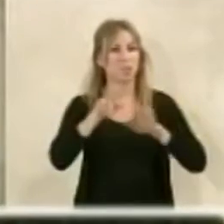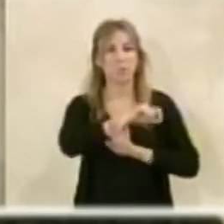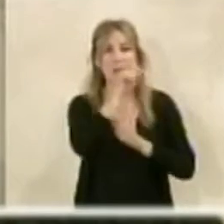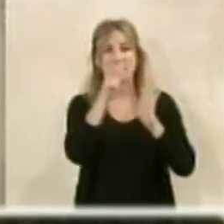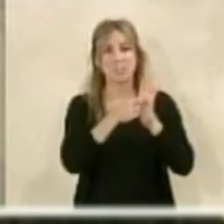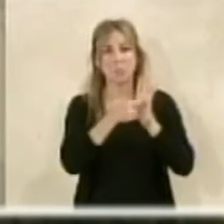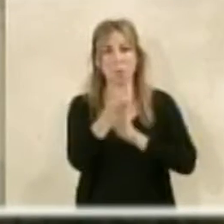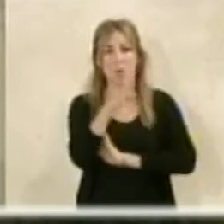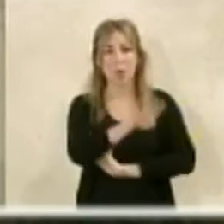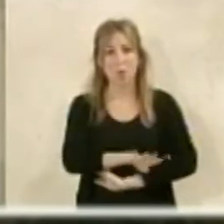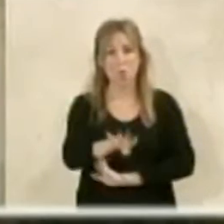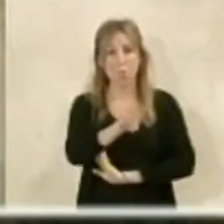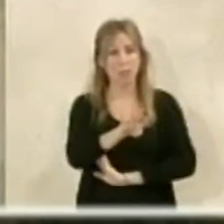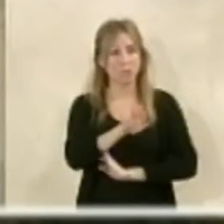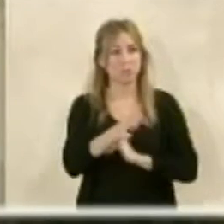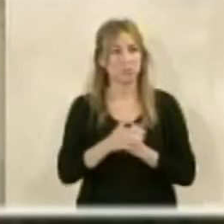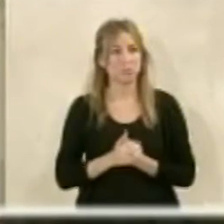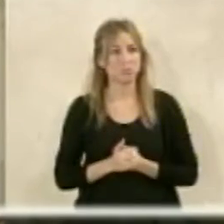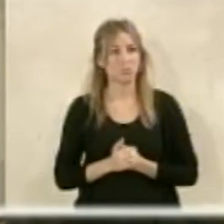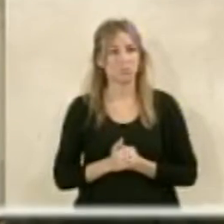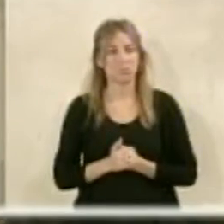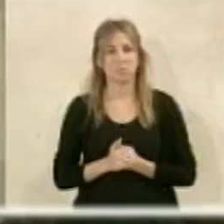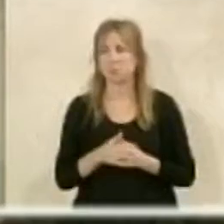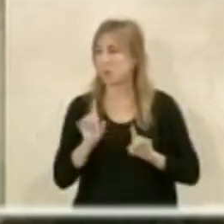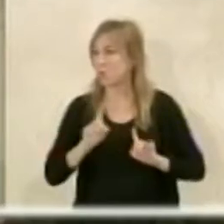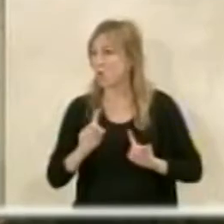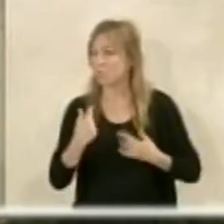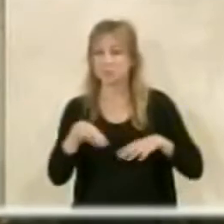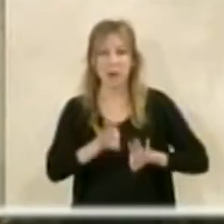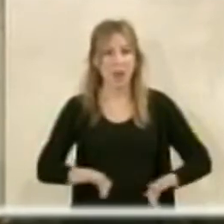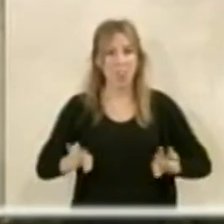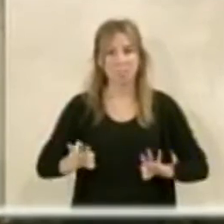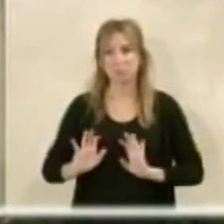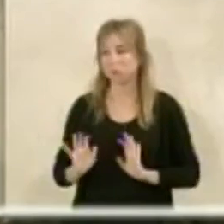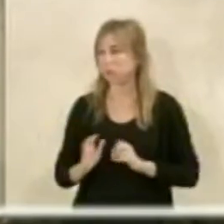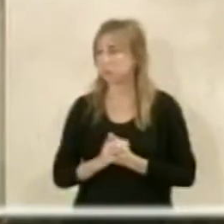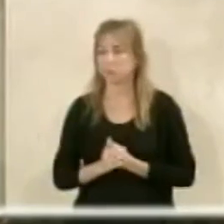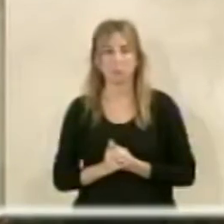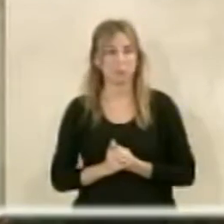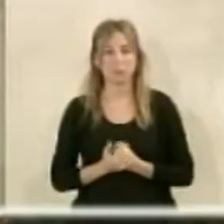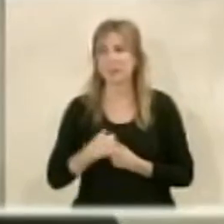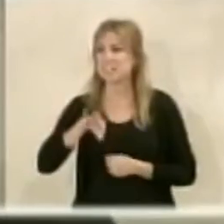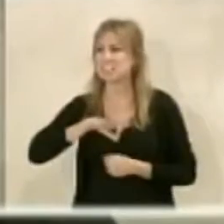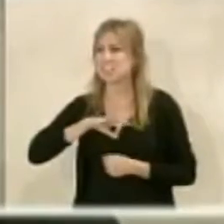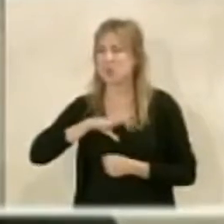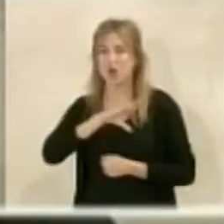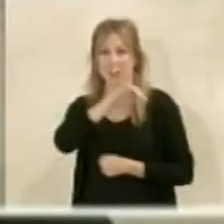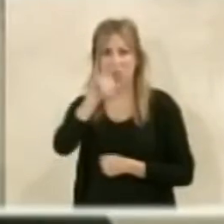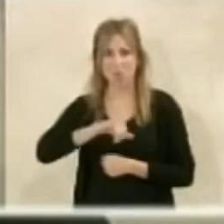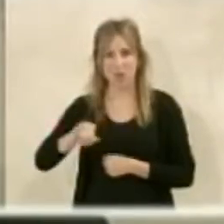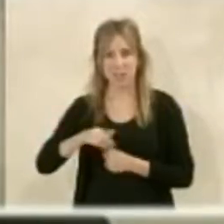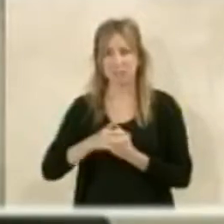punto cuarto del orden del día no nada señor Cazorla sí